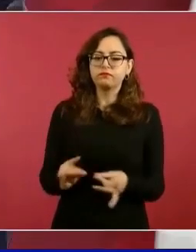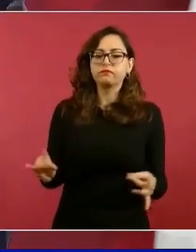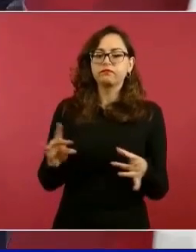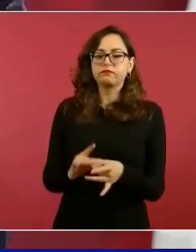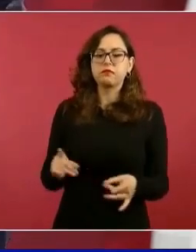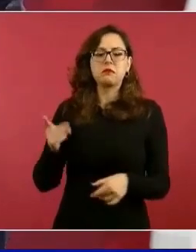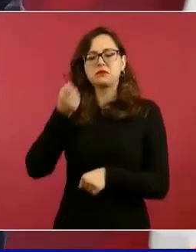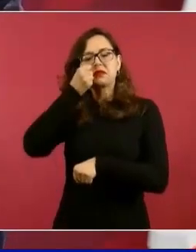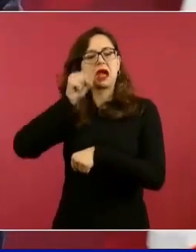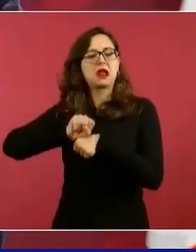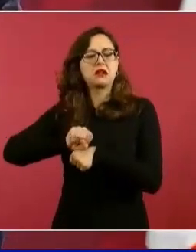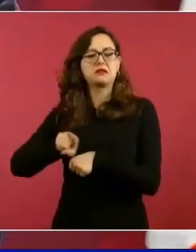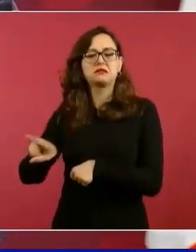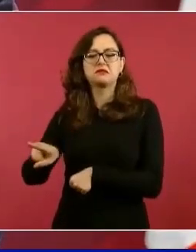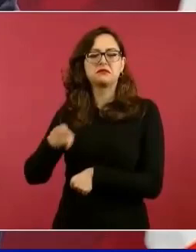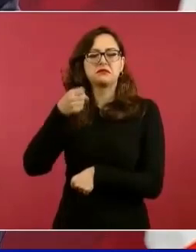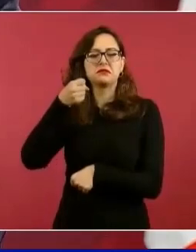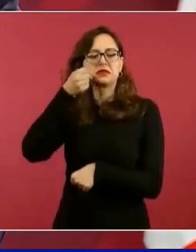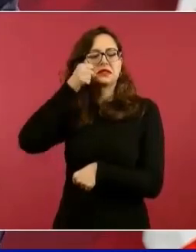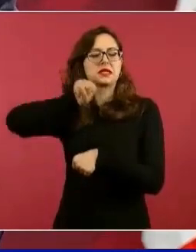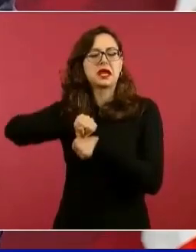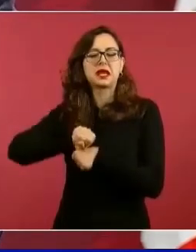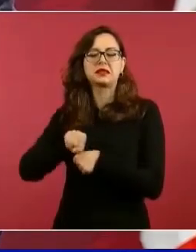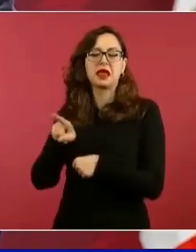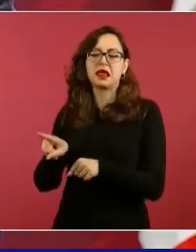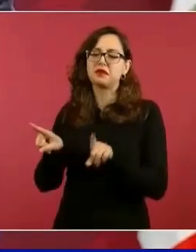es todo.